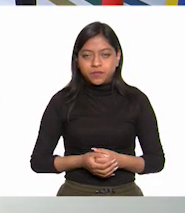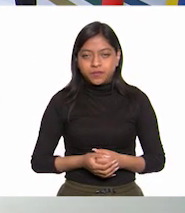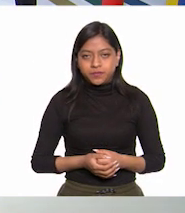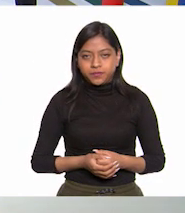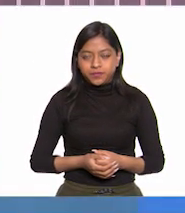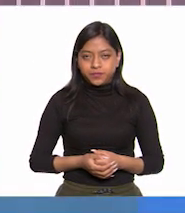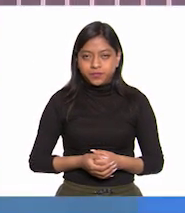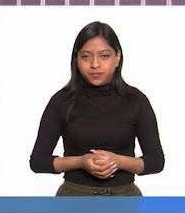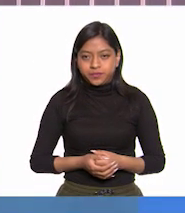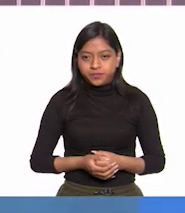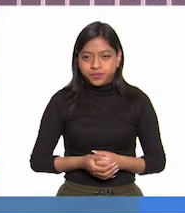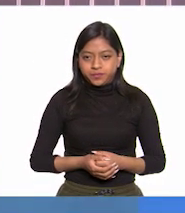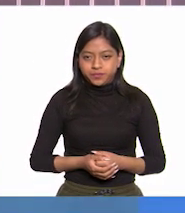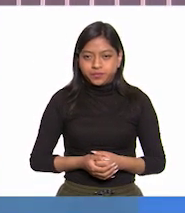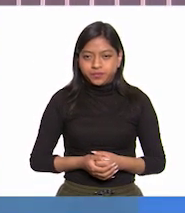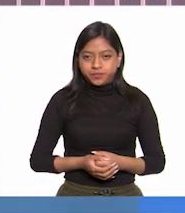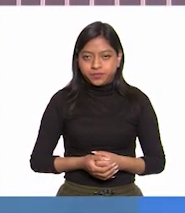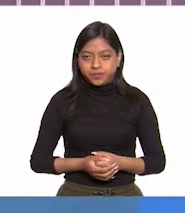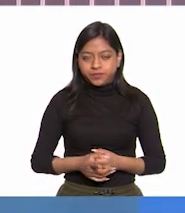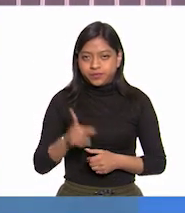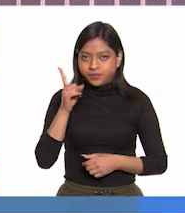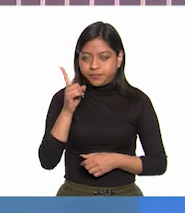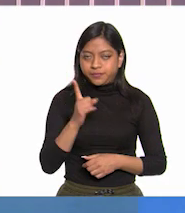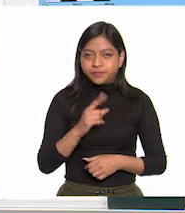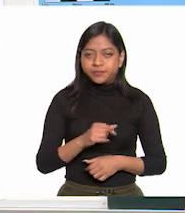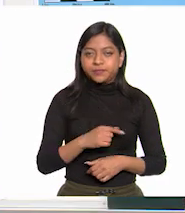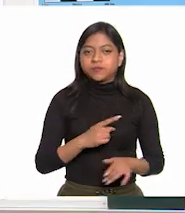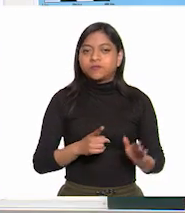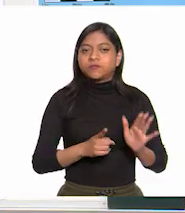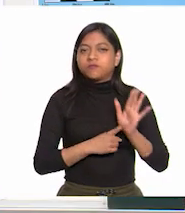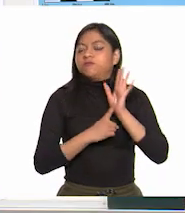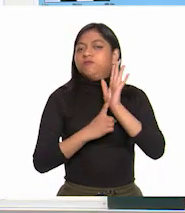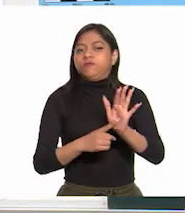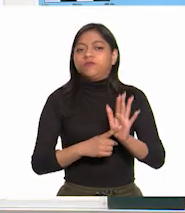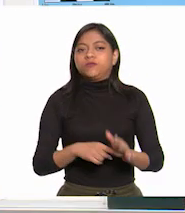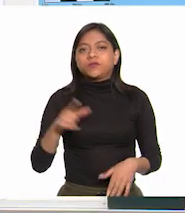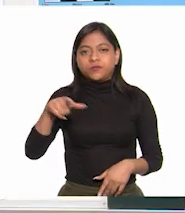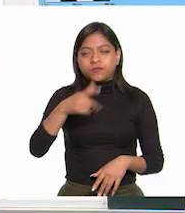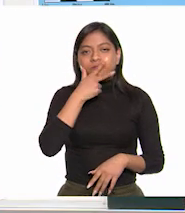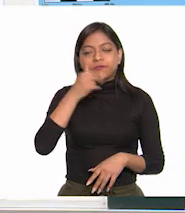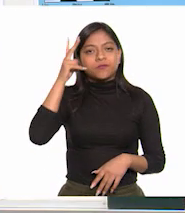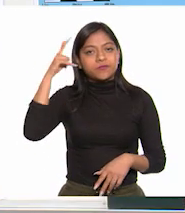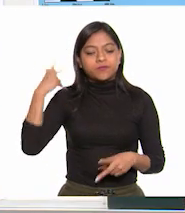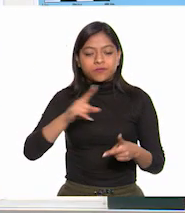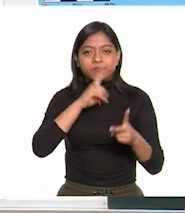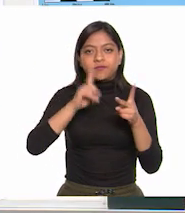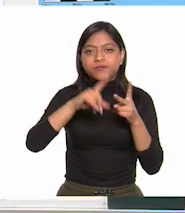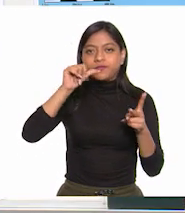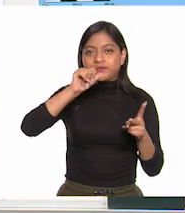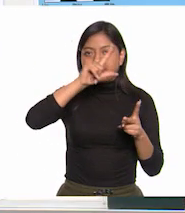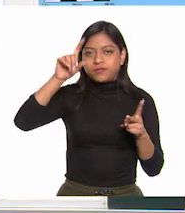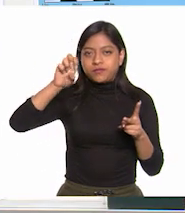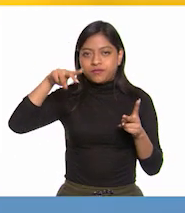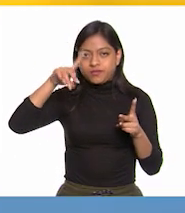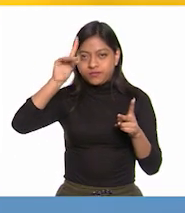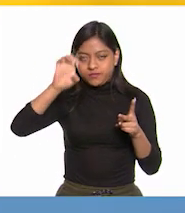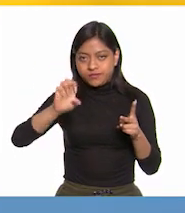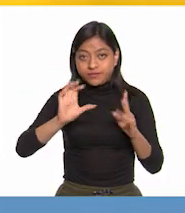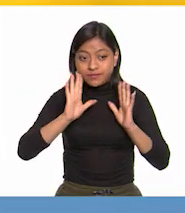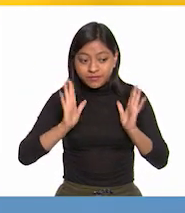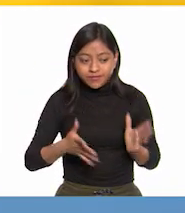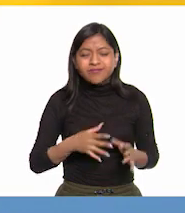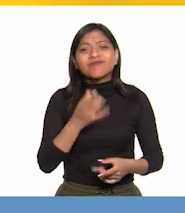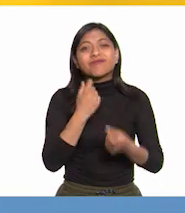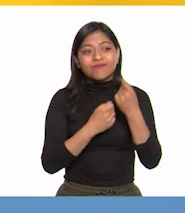Y ahí tenemos a nuestros primeros representantes. Miguel Hidalgo e Ignacio Allende. Después de algunos éxitos